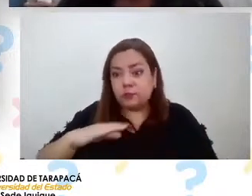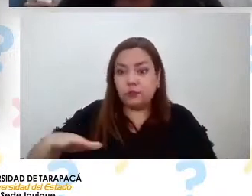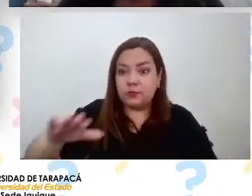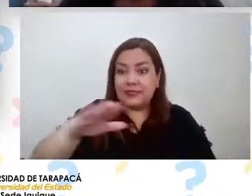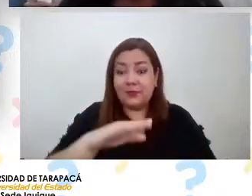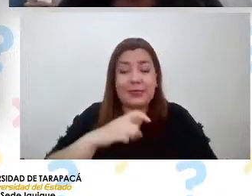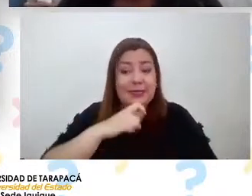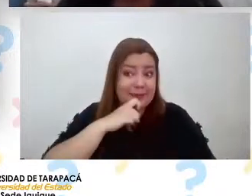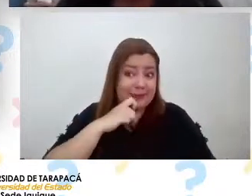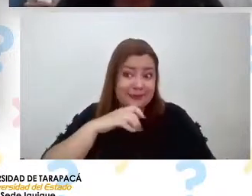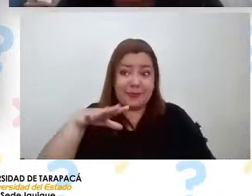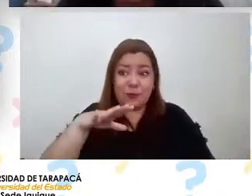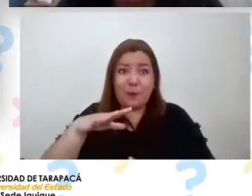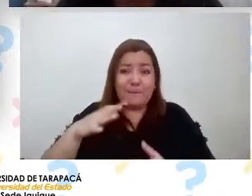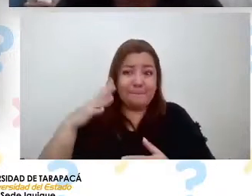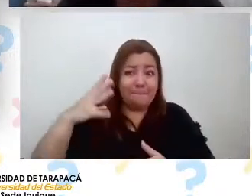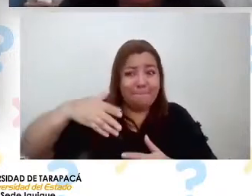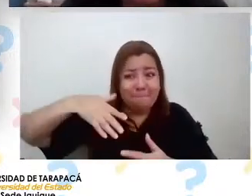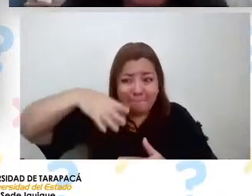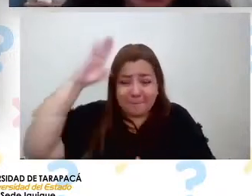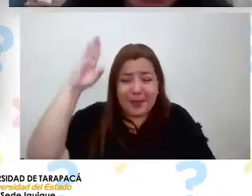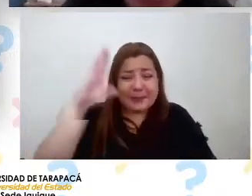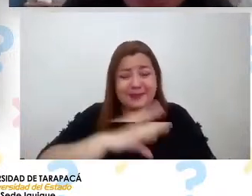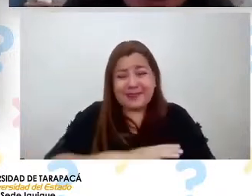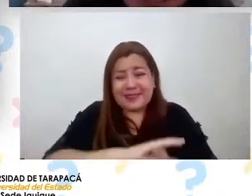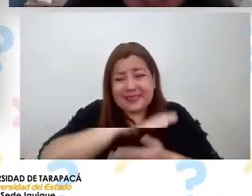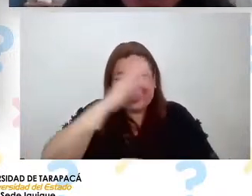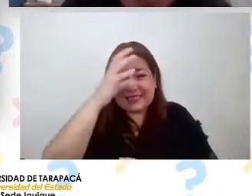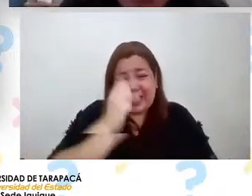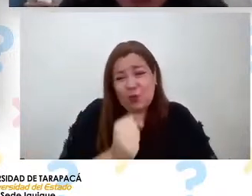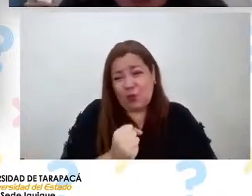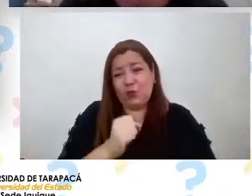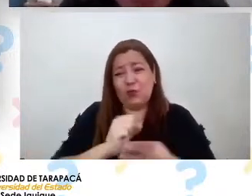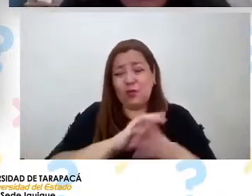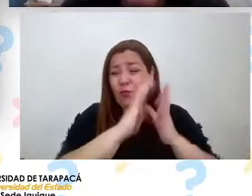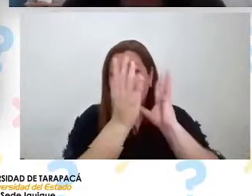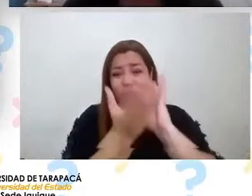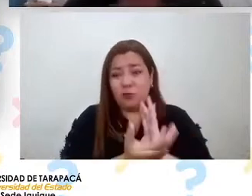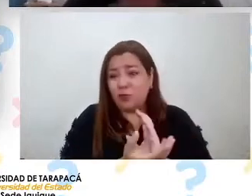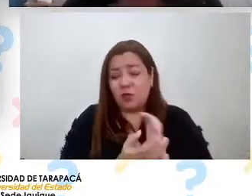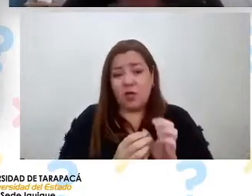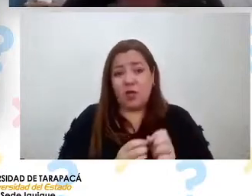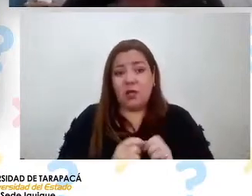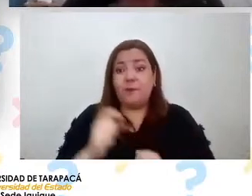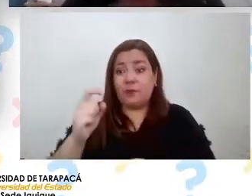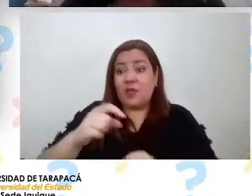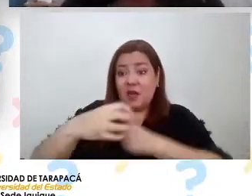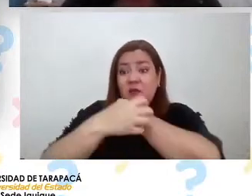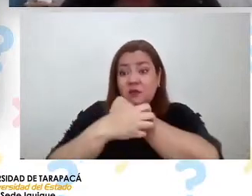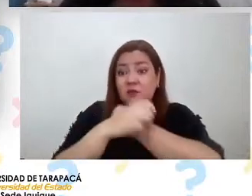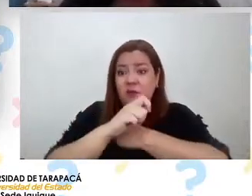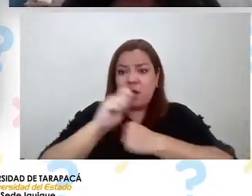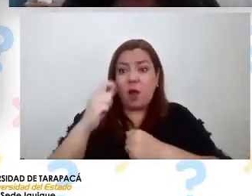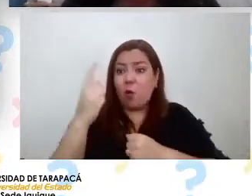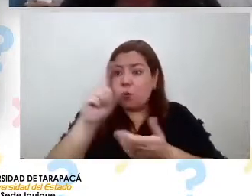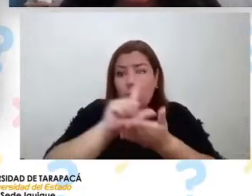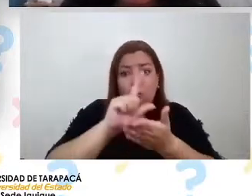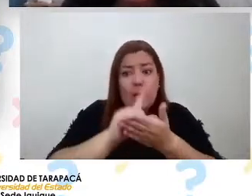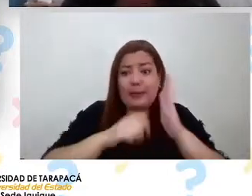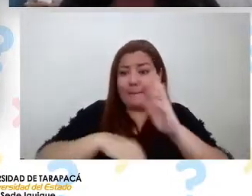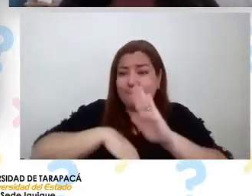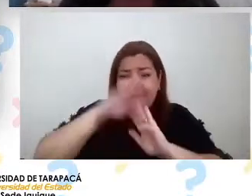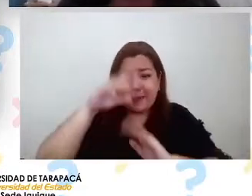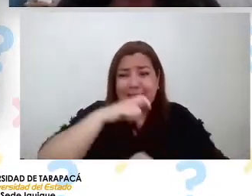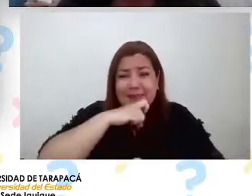más árido del mundo y la región de Tarapacá se encuentra entre una de las regiones más áreas del mundo. O sea que para nosotros